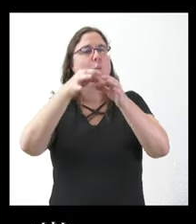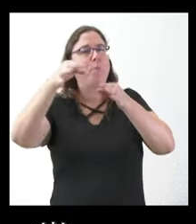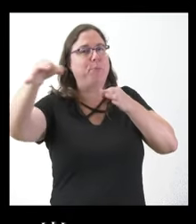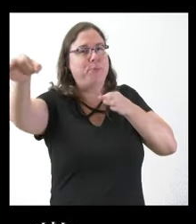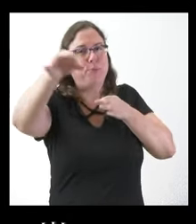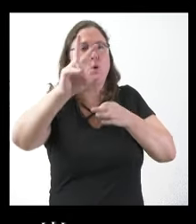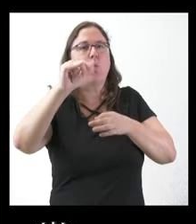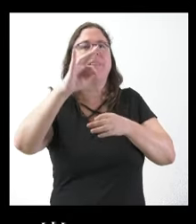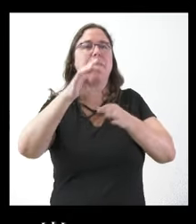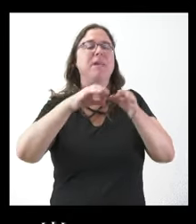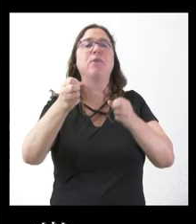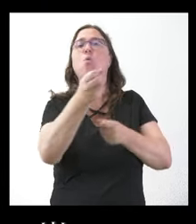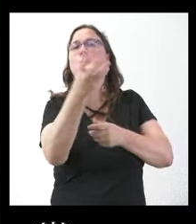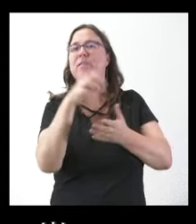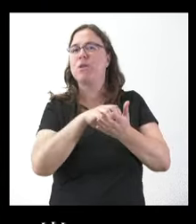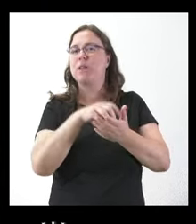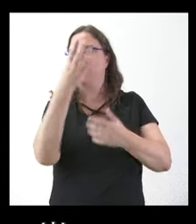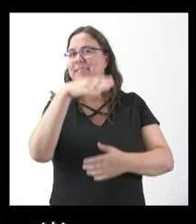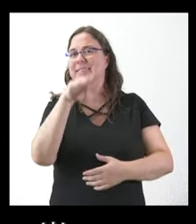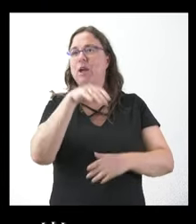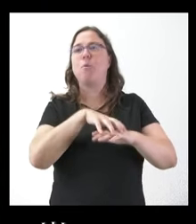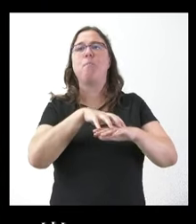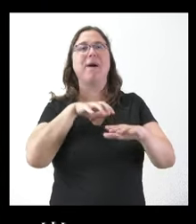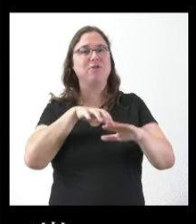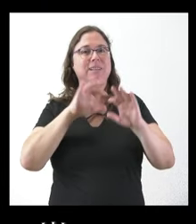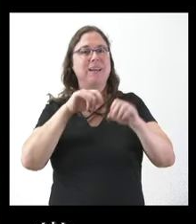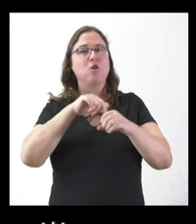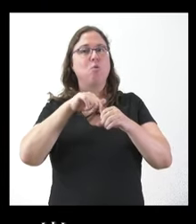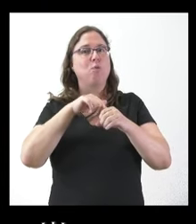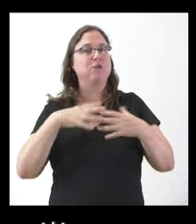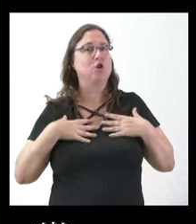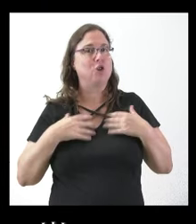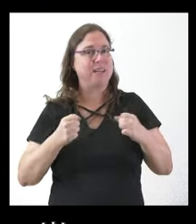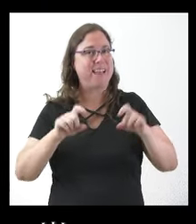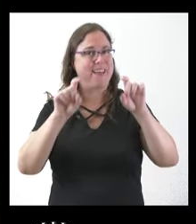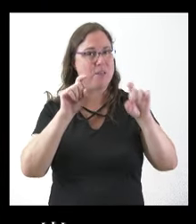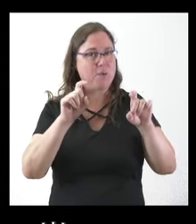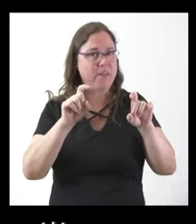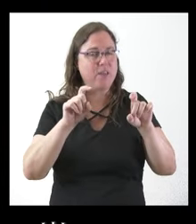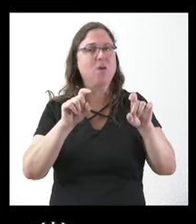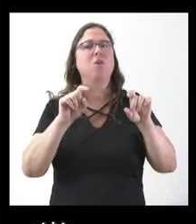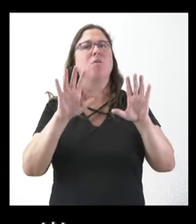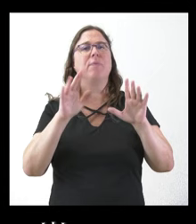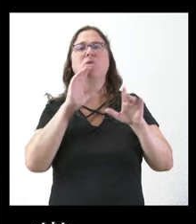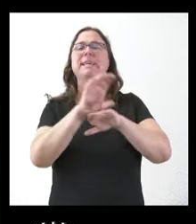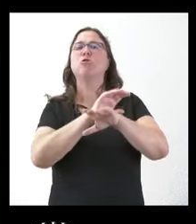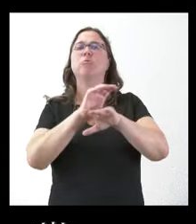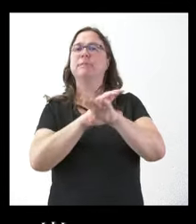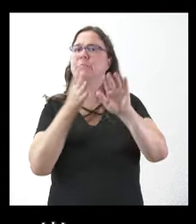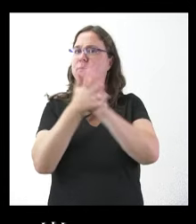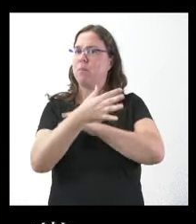la duda de cuántos eran. Entiendo que la mayoría son sanidad y educación, pero no sé si el consejero nos lo puede